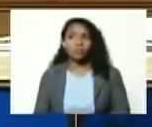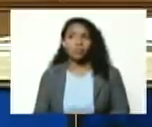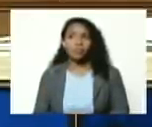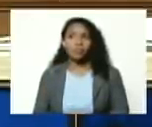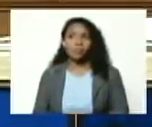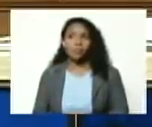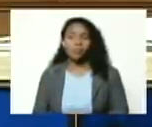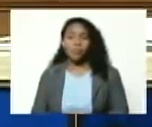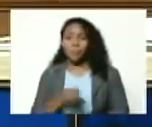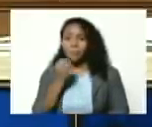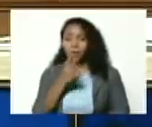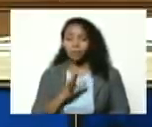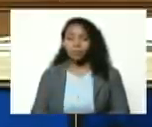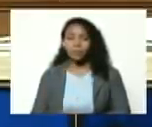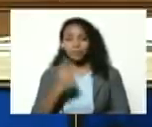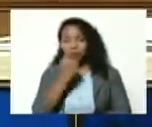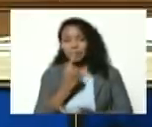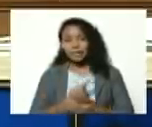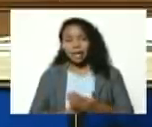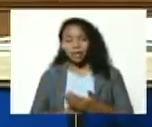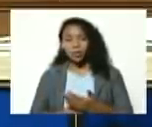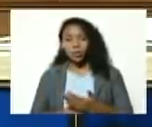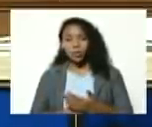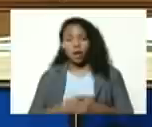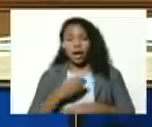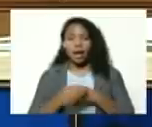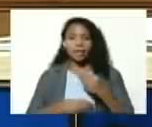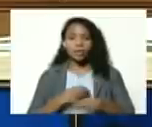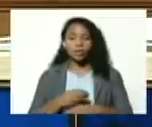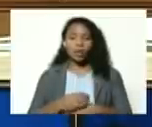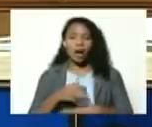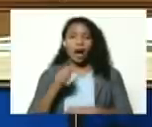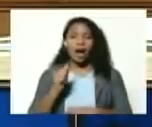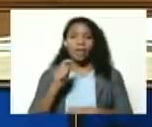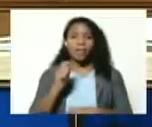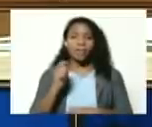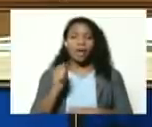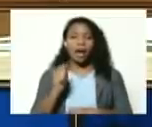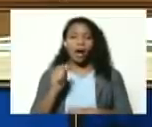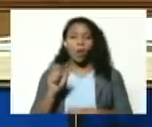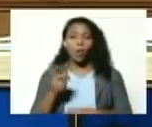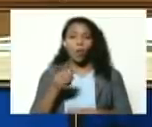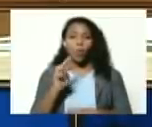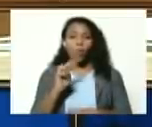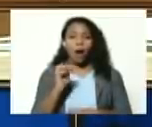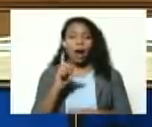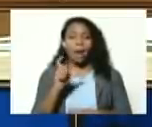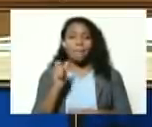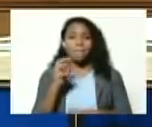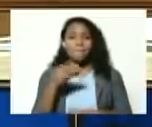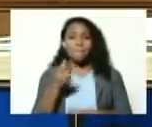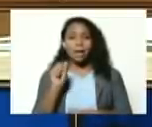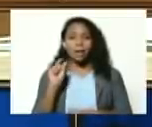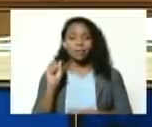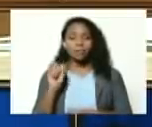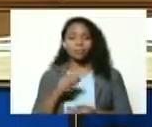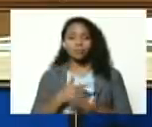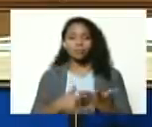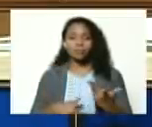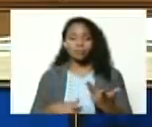bueno diseño gráfico Atahualpa Calderón tremendo nombre Dulce León Díaz